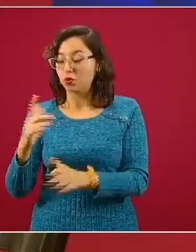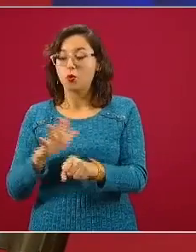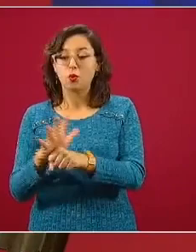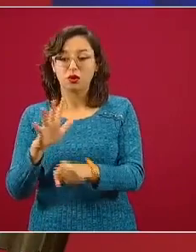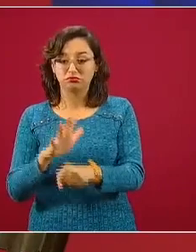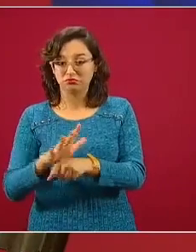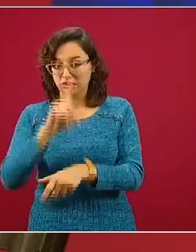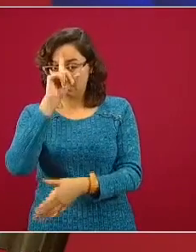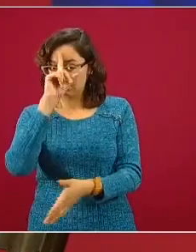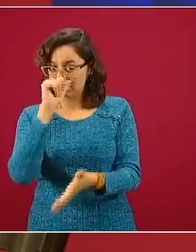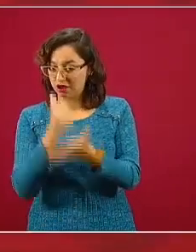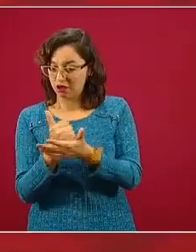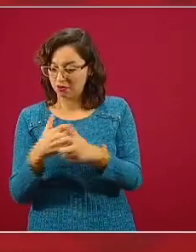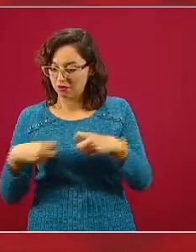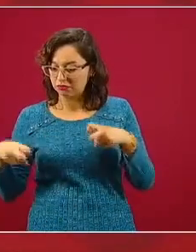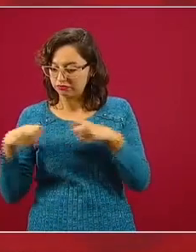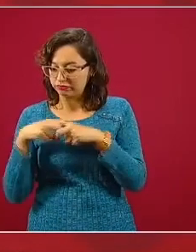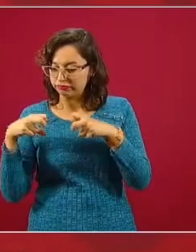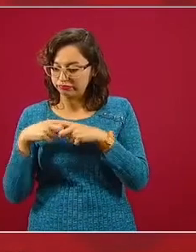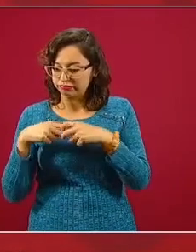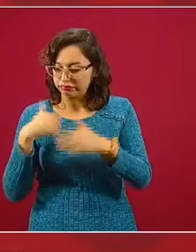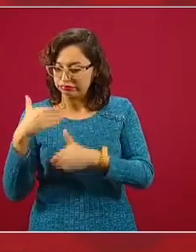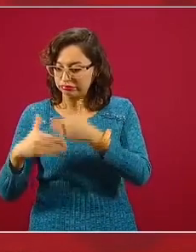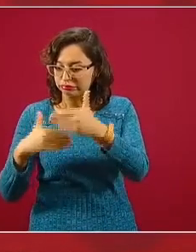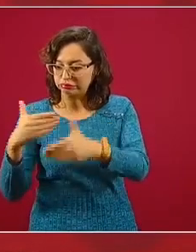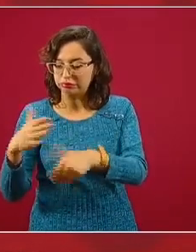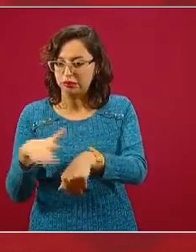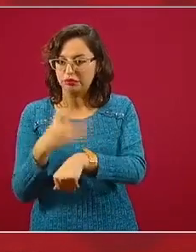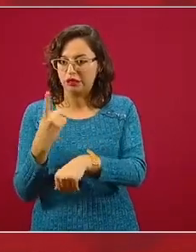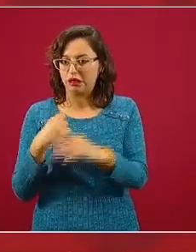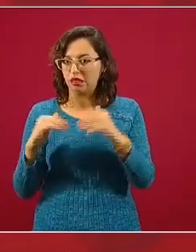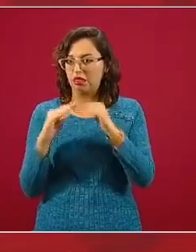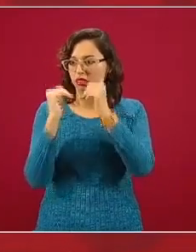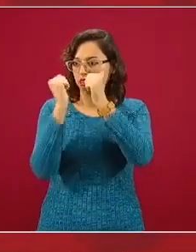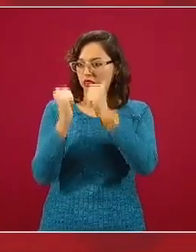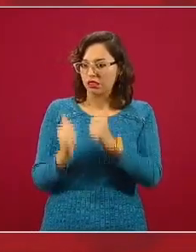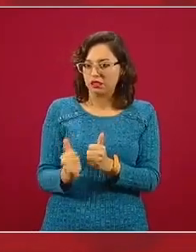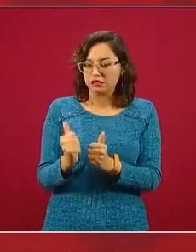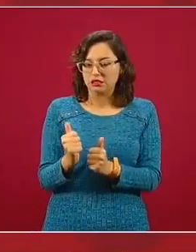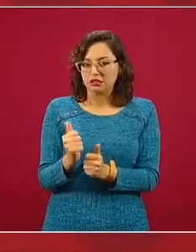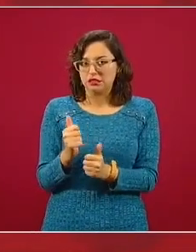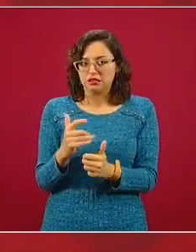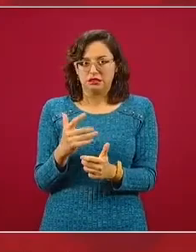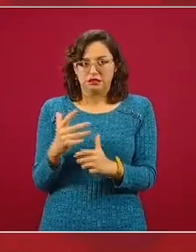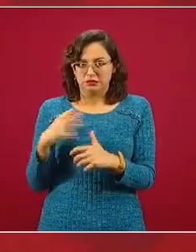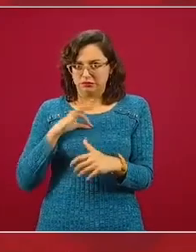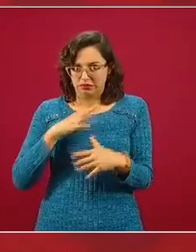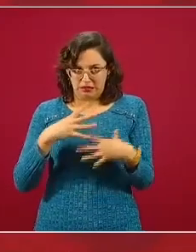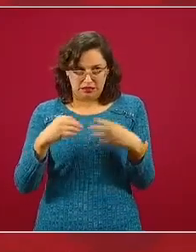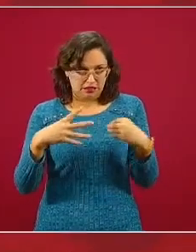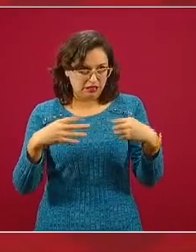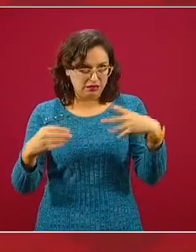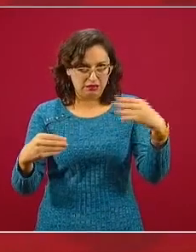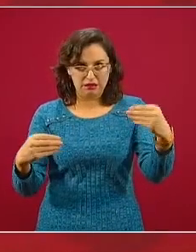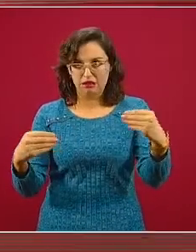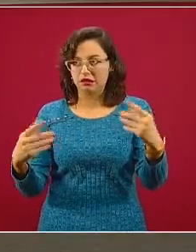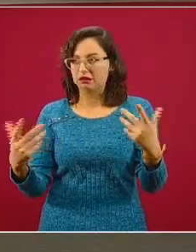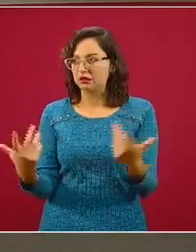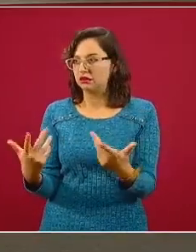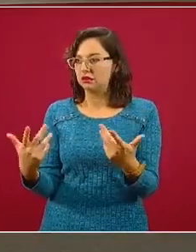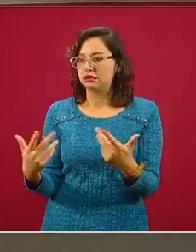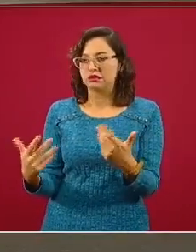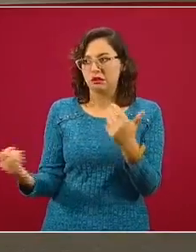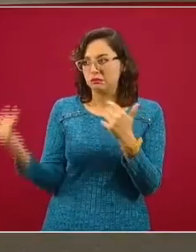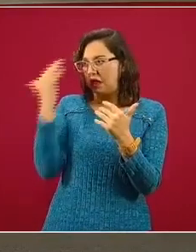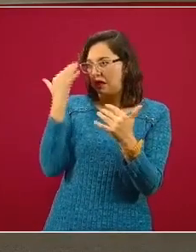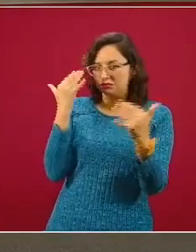postraumático relacionado con el confinamiento, con la experiencia traumática de vivir una pandemia y con la pérdida de seres